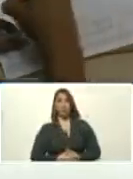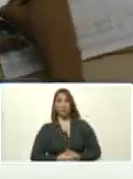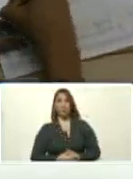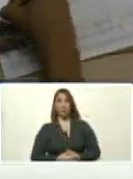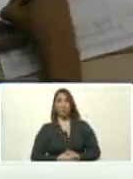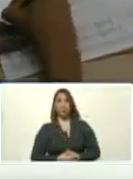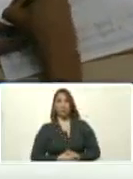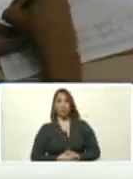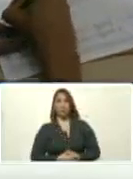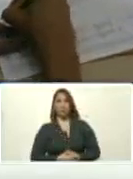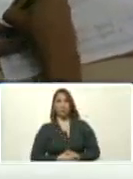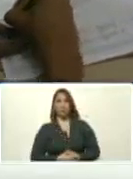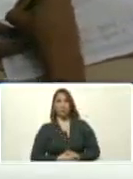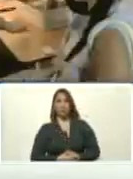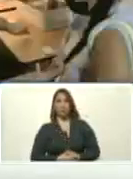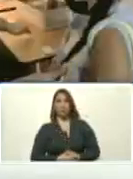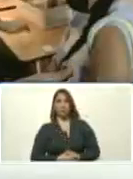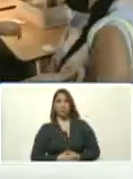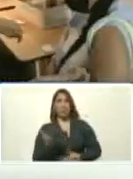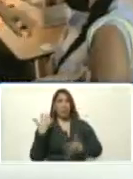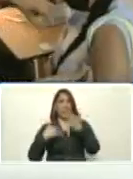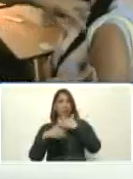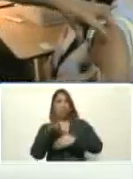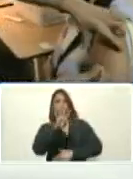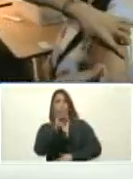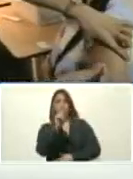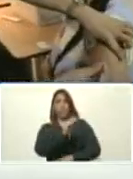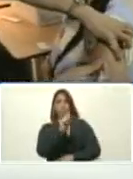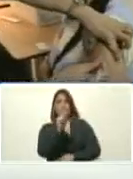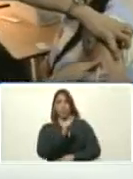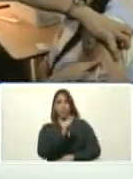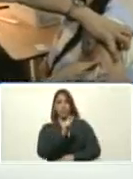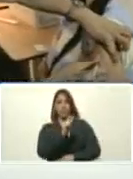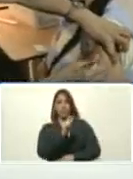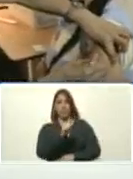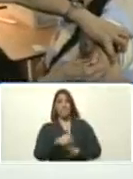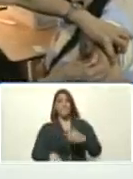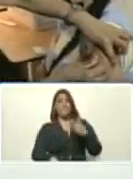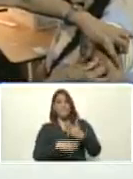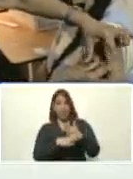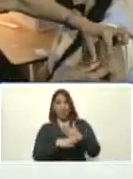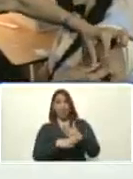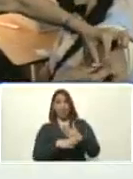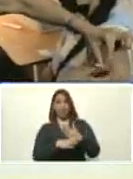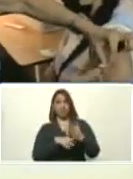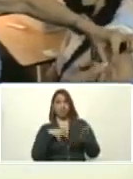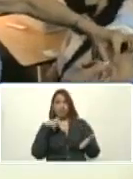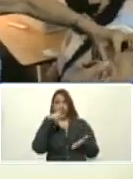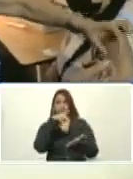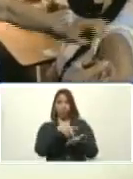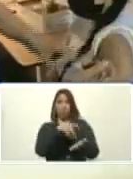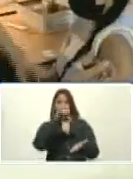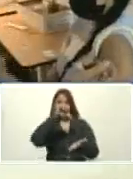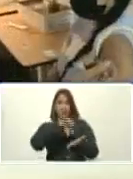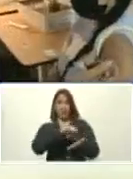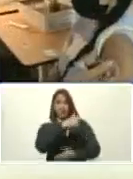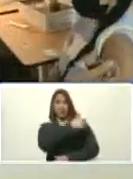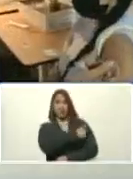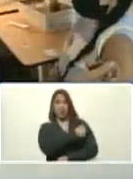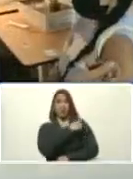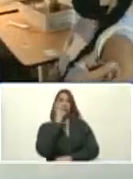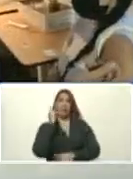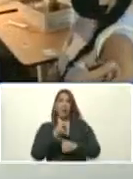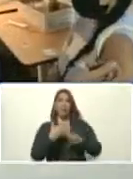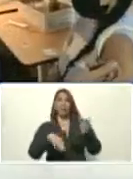vacunación hace cuatro meses, vaya, acuda a los centros de vacunación a ponerse